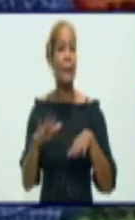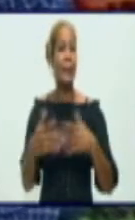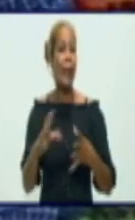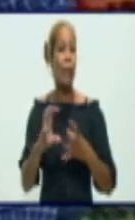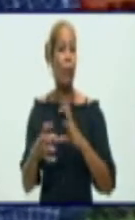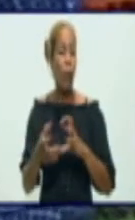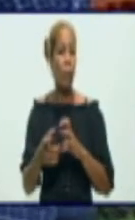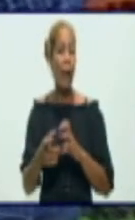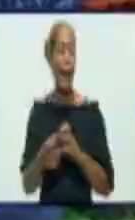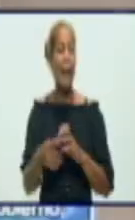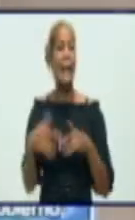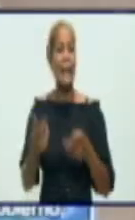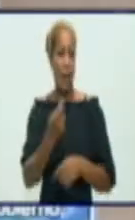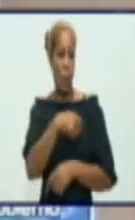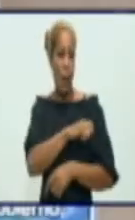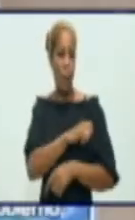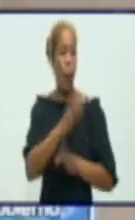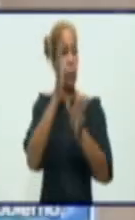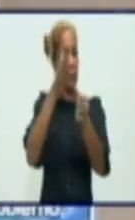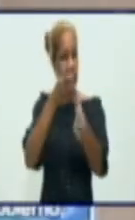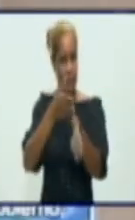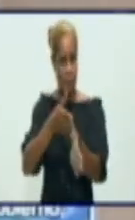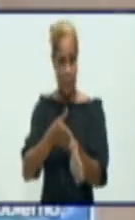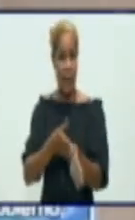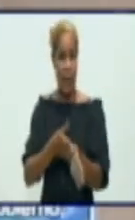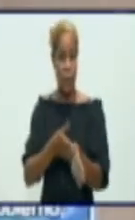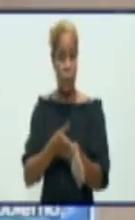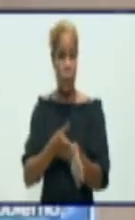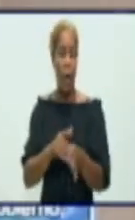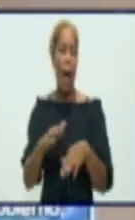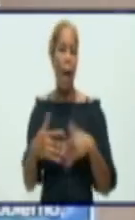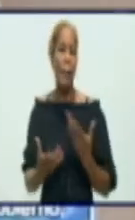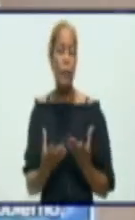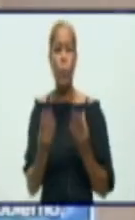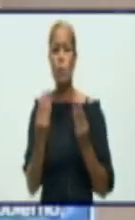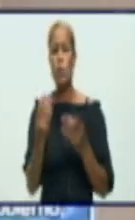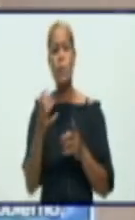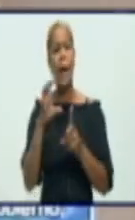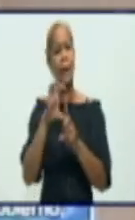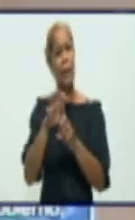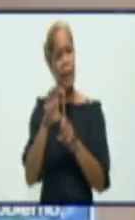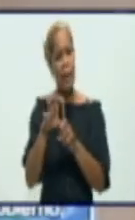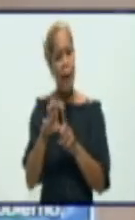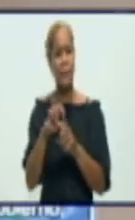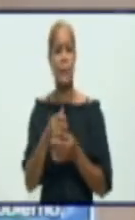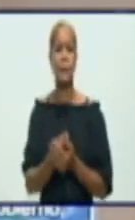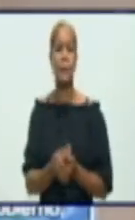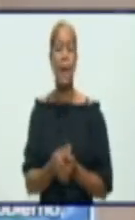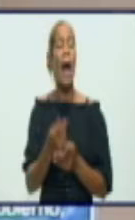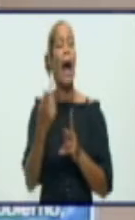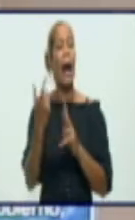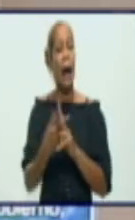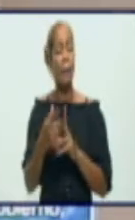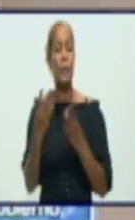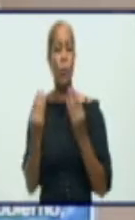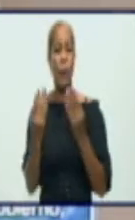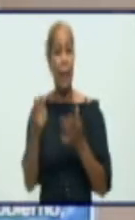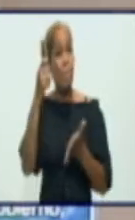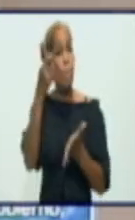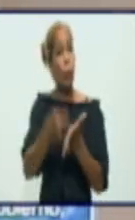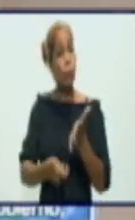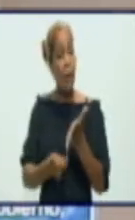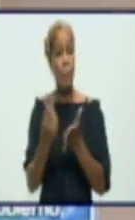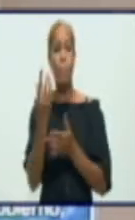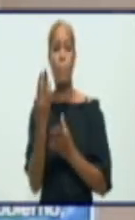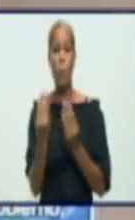sido indisciplinado. Ha habido que llamar la atención a mucha gente. Ha habido que multar a mucha gente. La gente